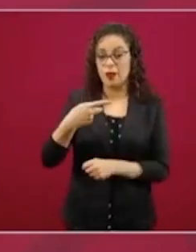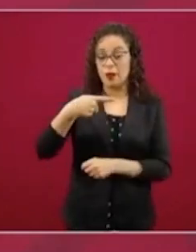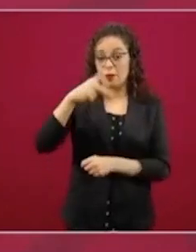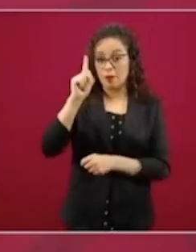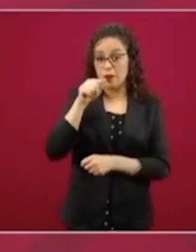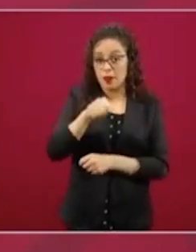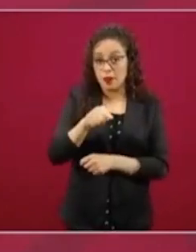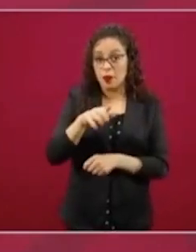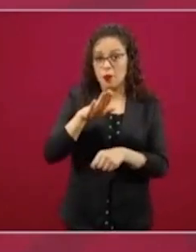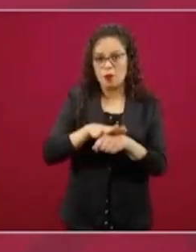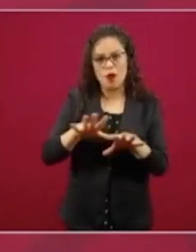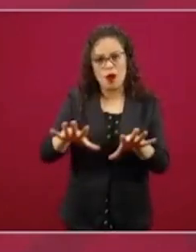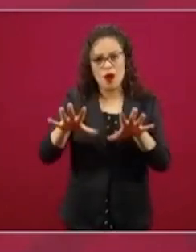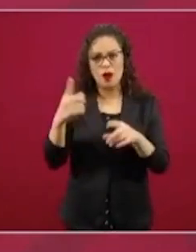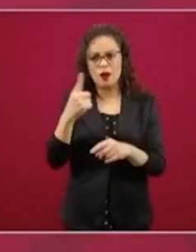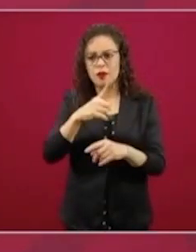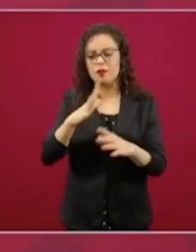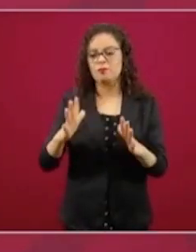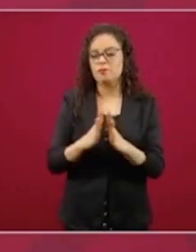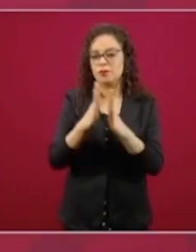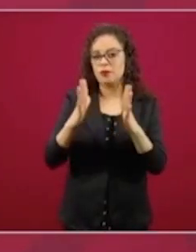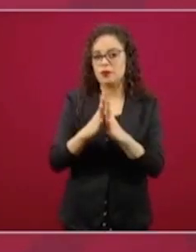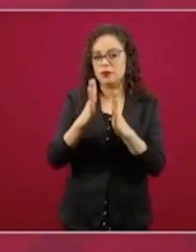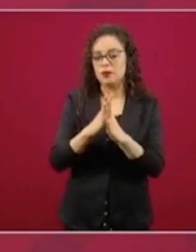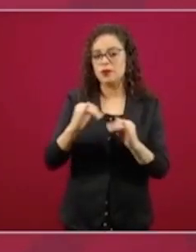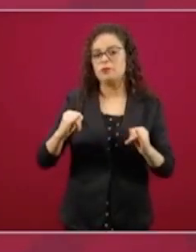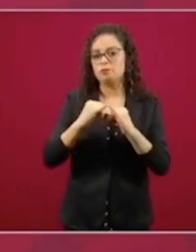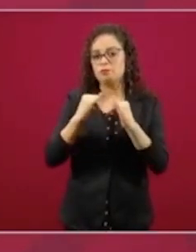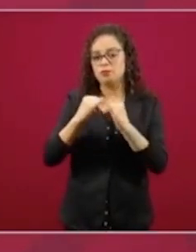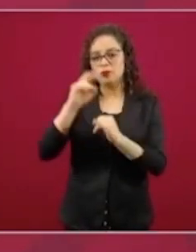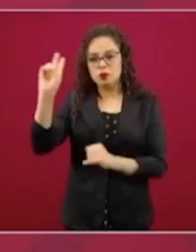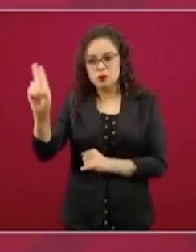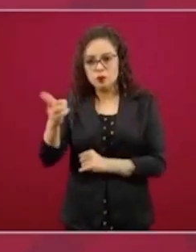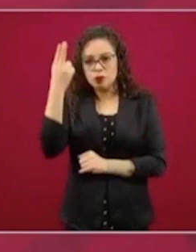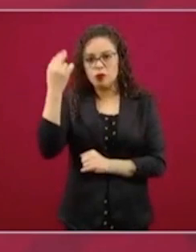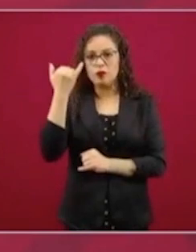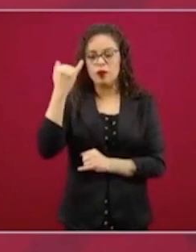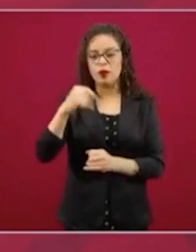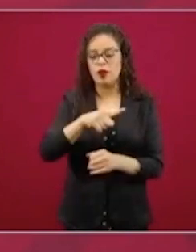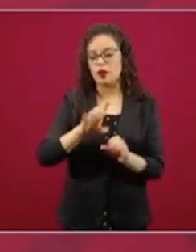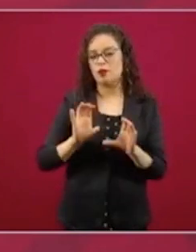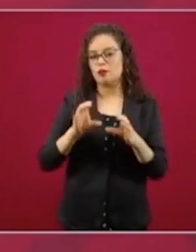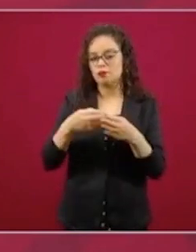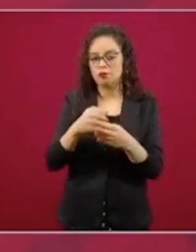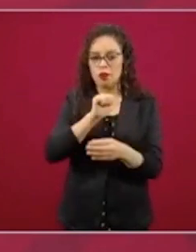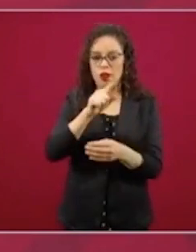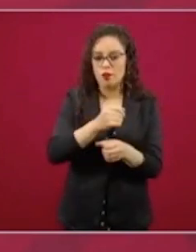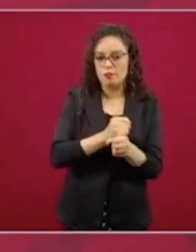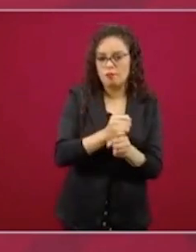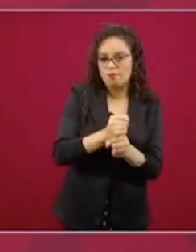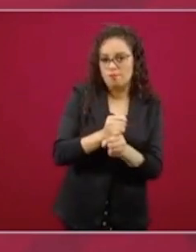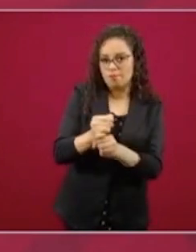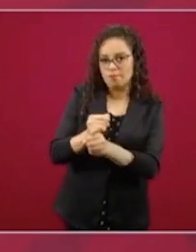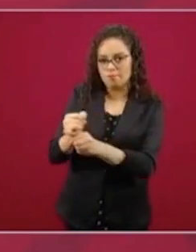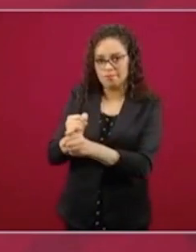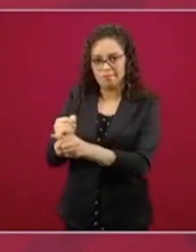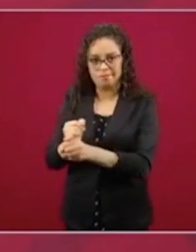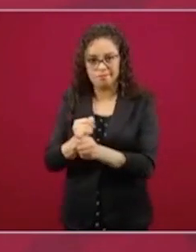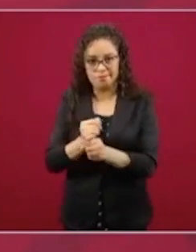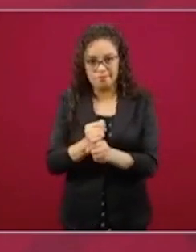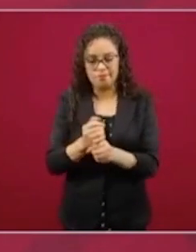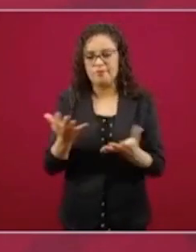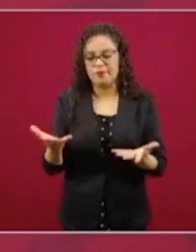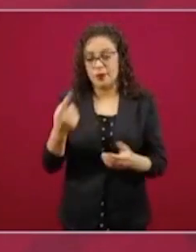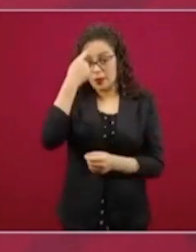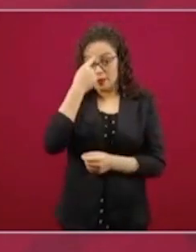participación de instituciones universitarias y centros de investigación. Entonces, ¿el objetivo cuál es? Que se pueda